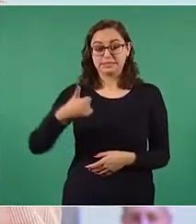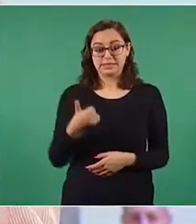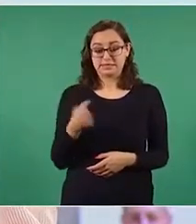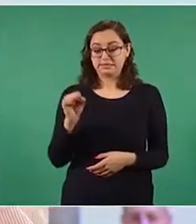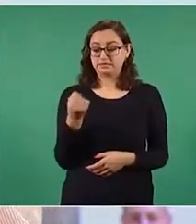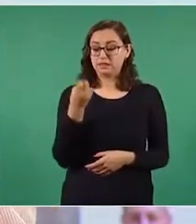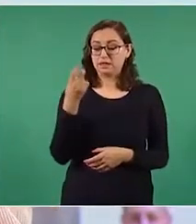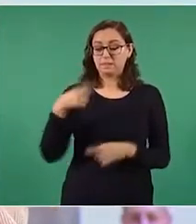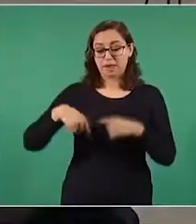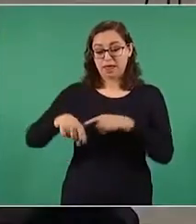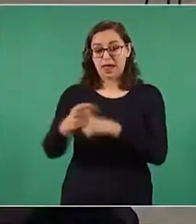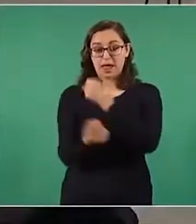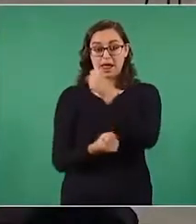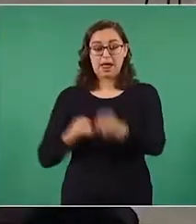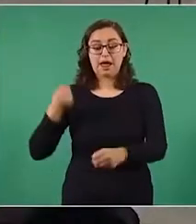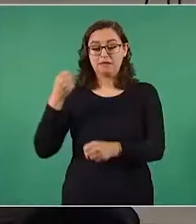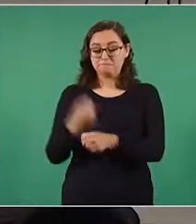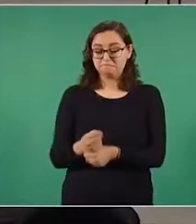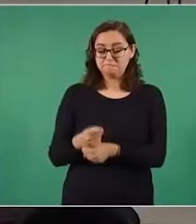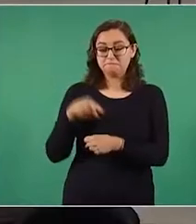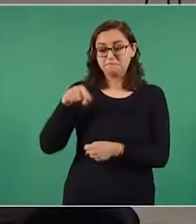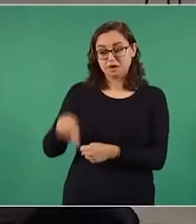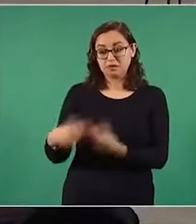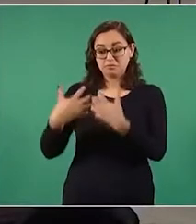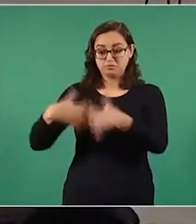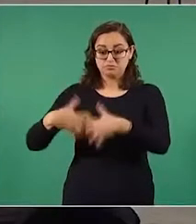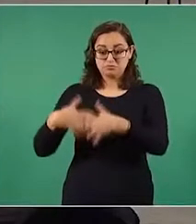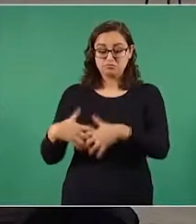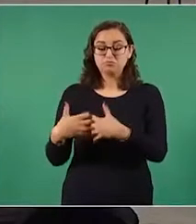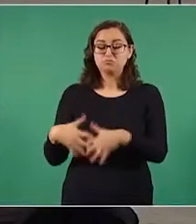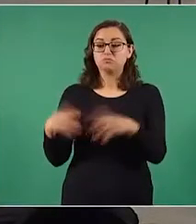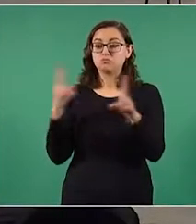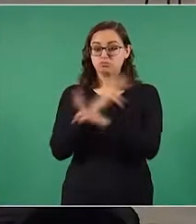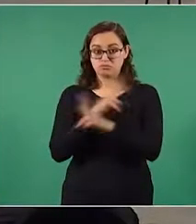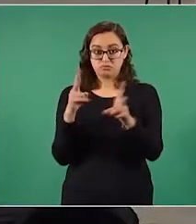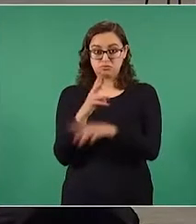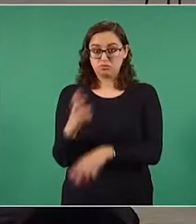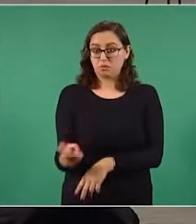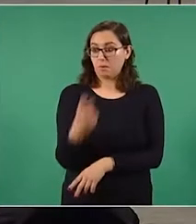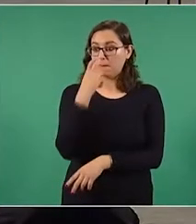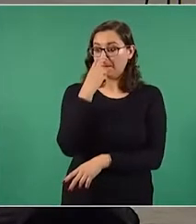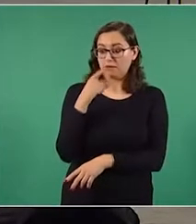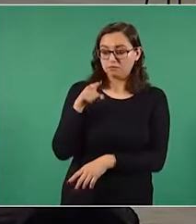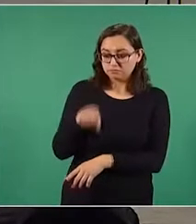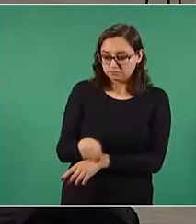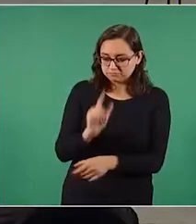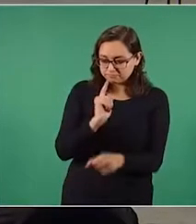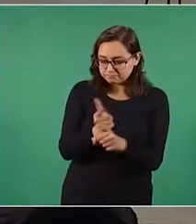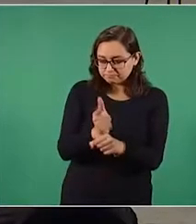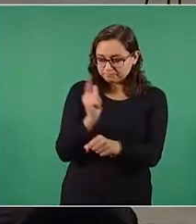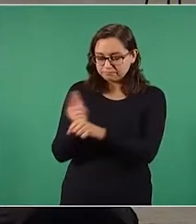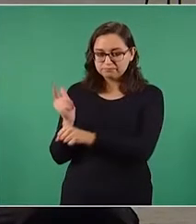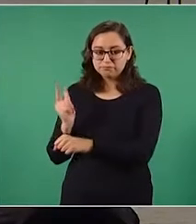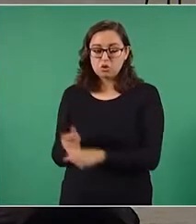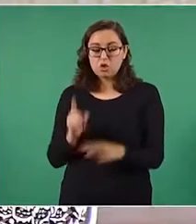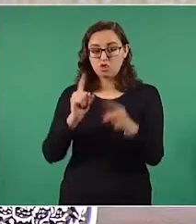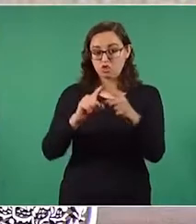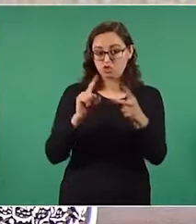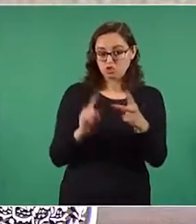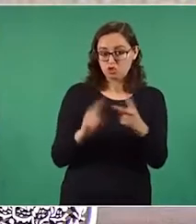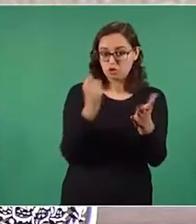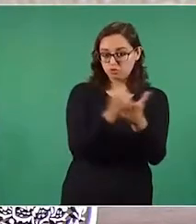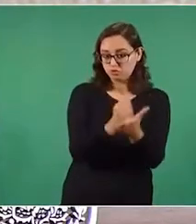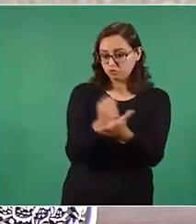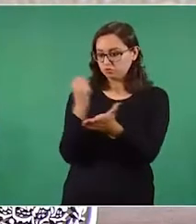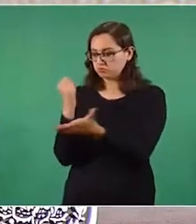año presenta la opinión de al menos cuatro expertos que aseguran que los respiradores artificiales GATSI y EGECAT